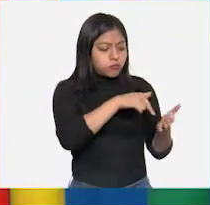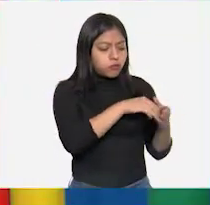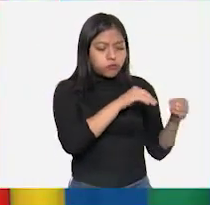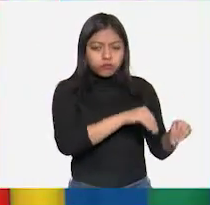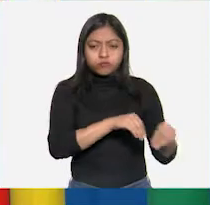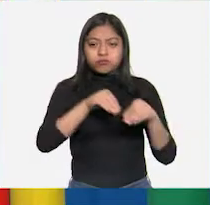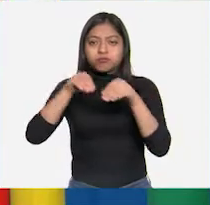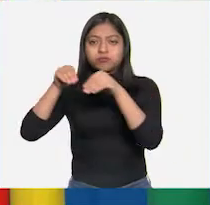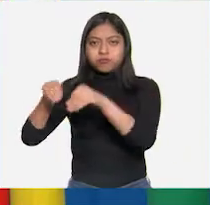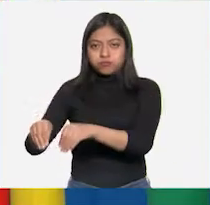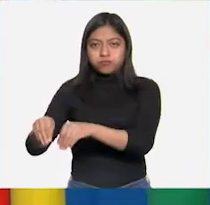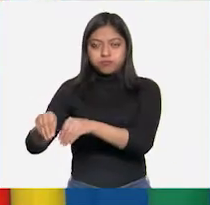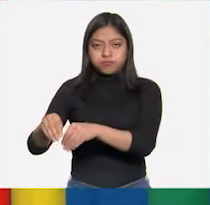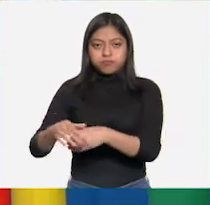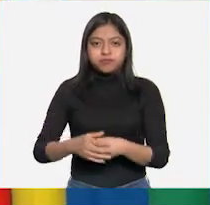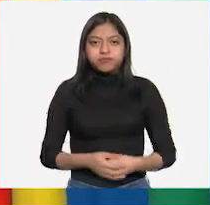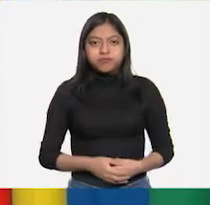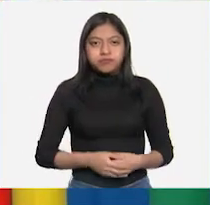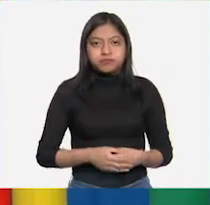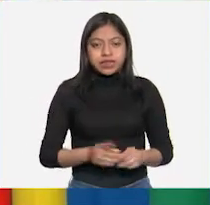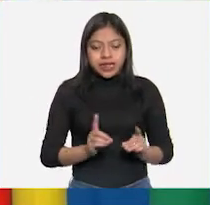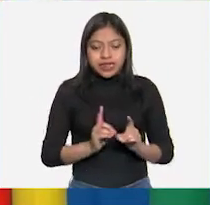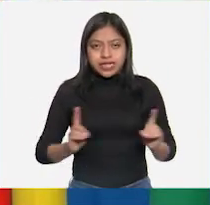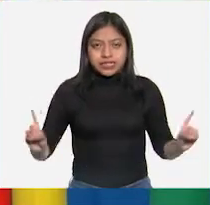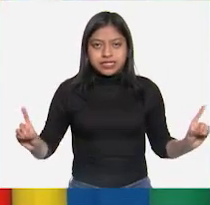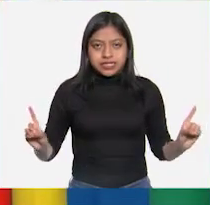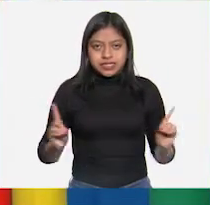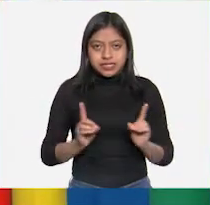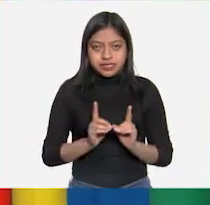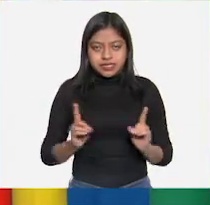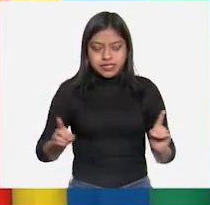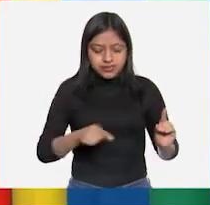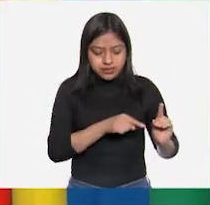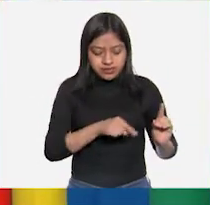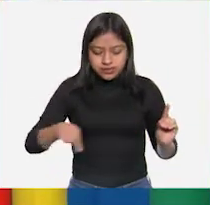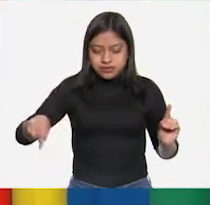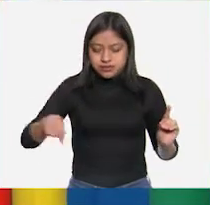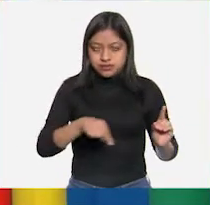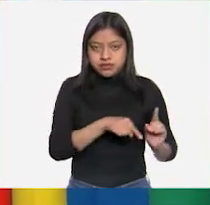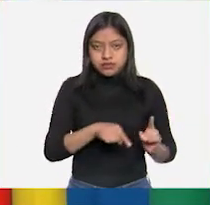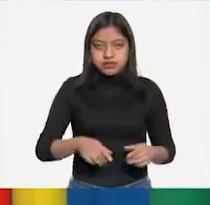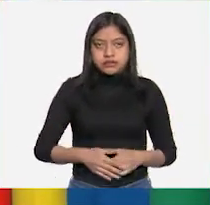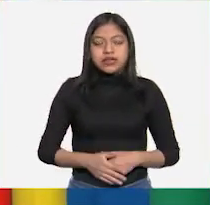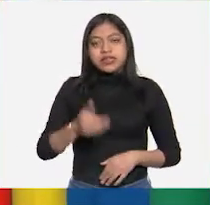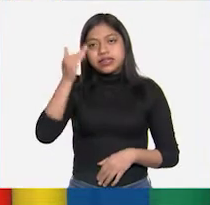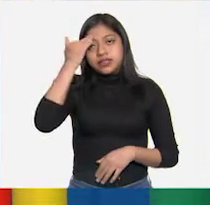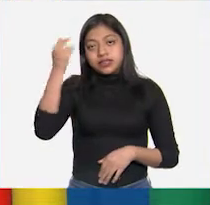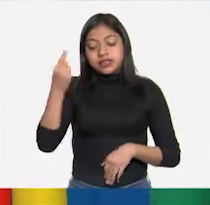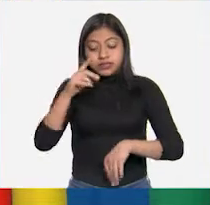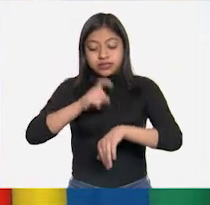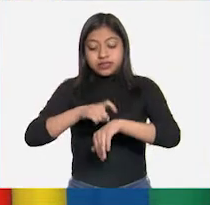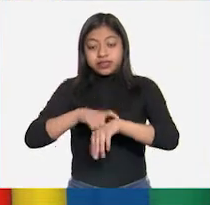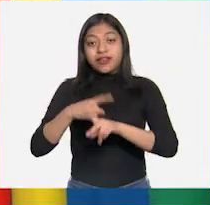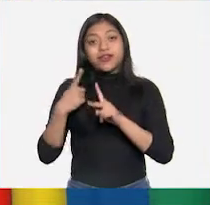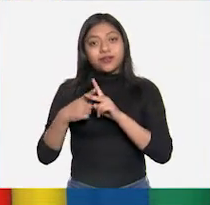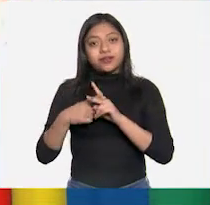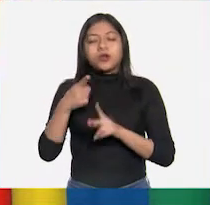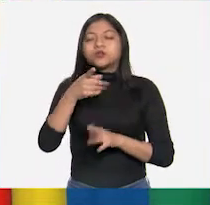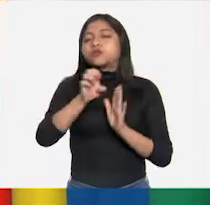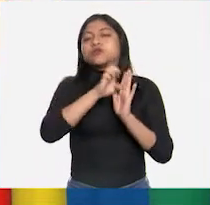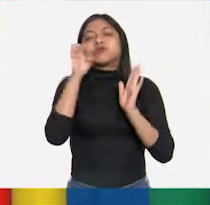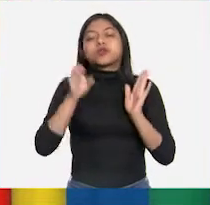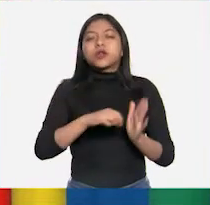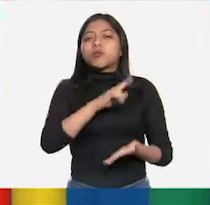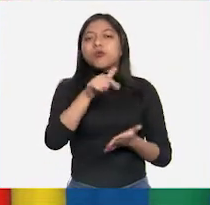Cambio de posición o desplazamiento en el tiempo. Eso quiere decir que si algo estaba en un